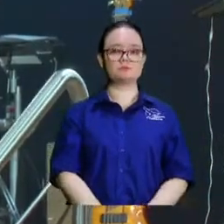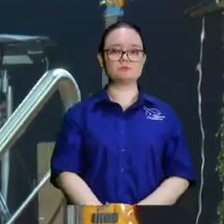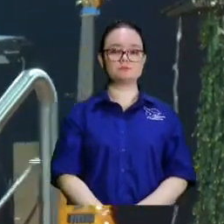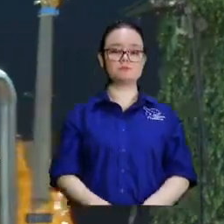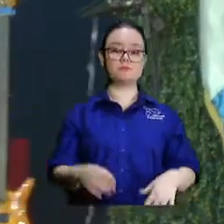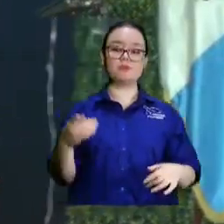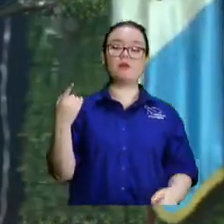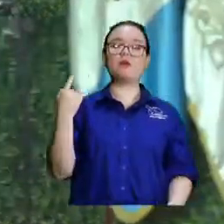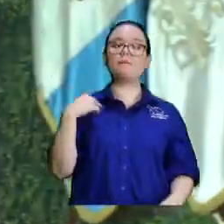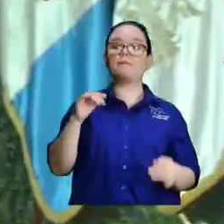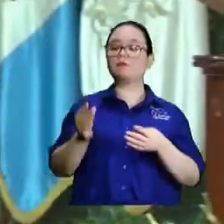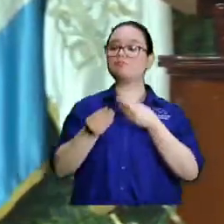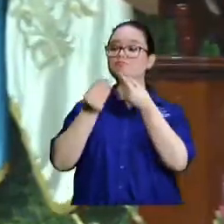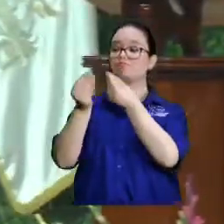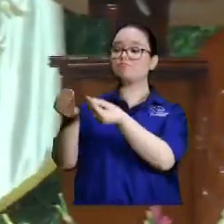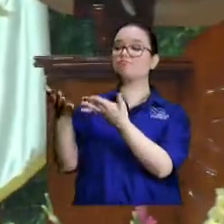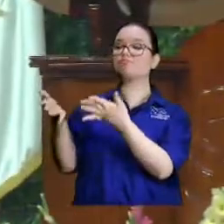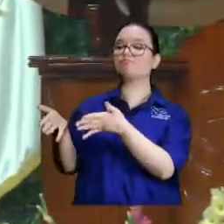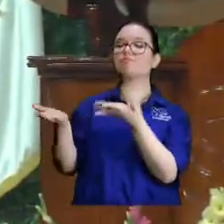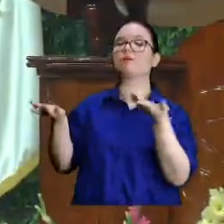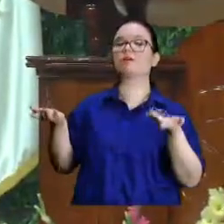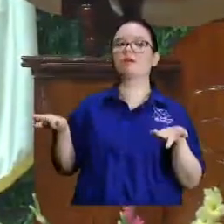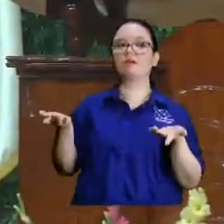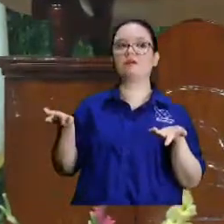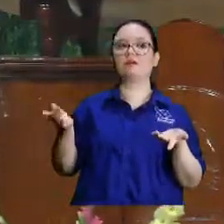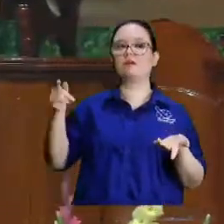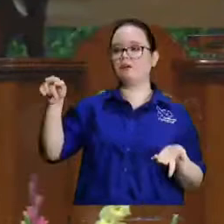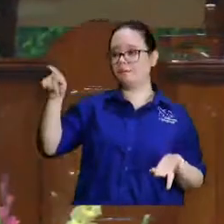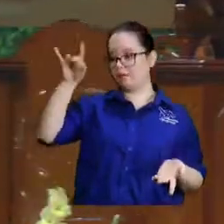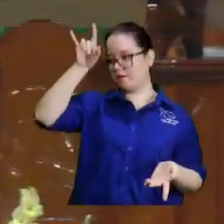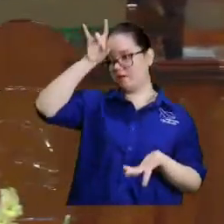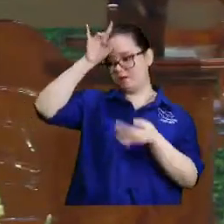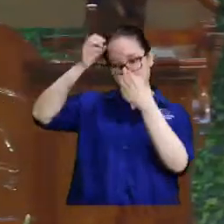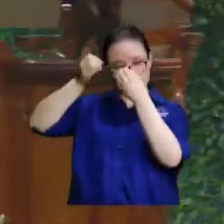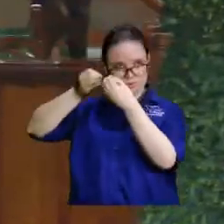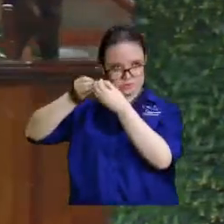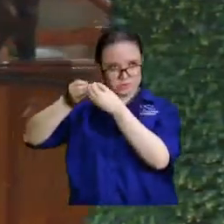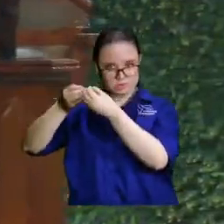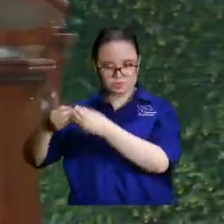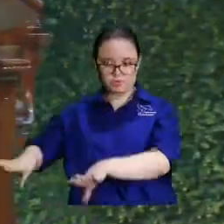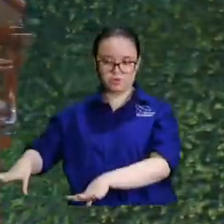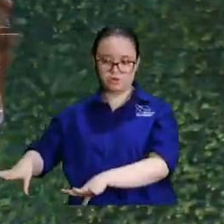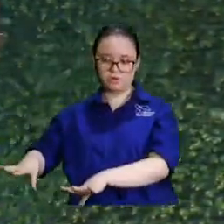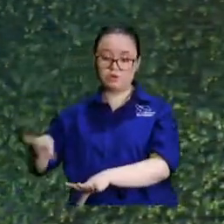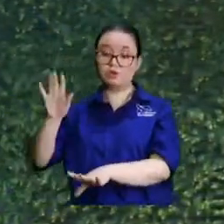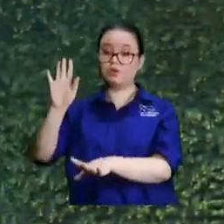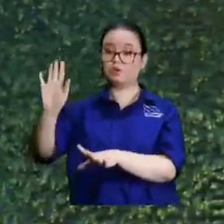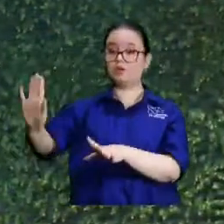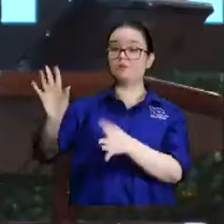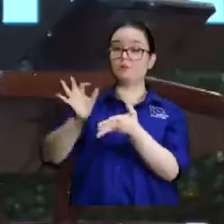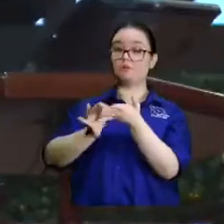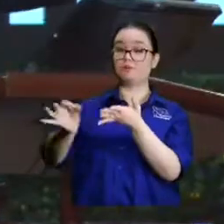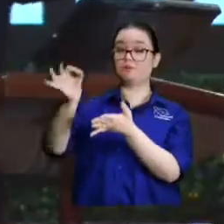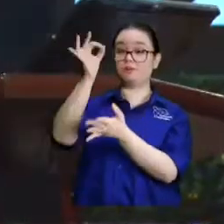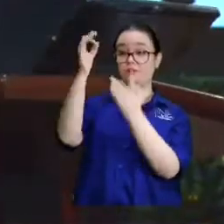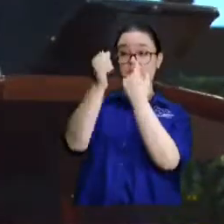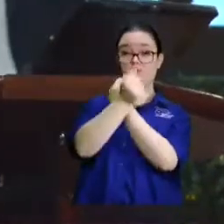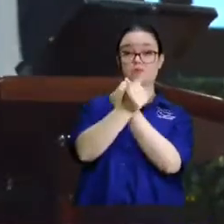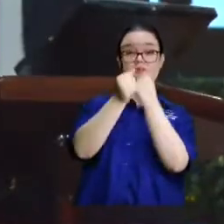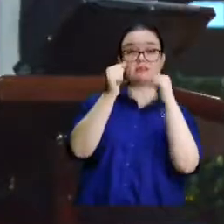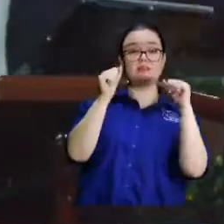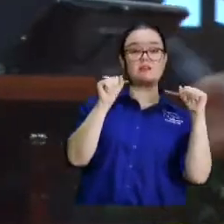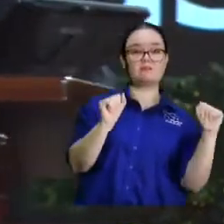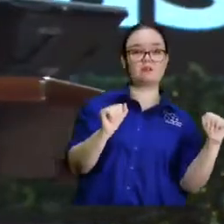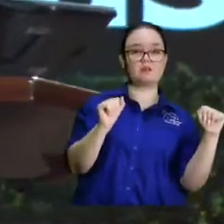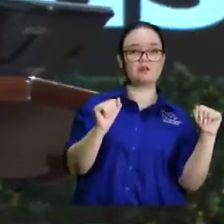y para que entregó al de 1 Corintios 5 para que el diablo lo destruyera y su espíritu se salvara no lo hizo por venganza para que entregó a